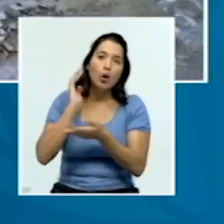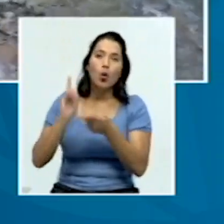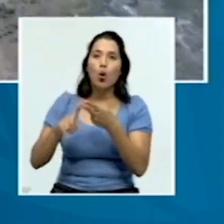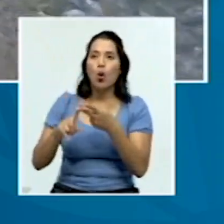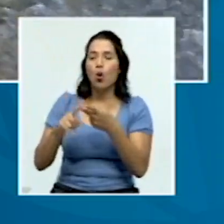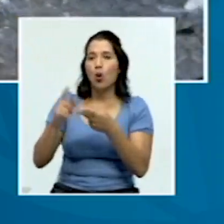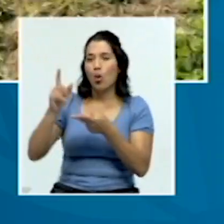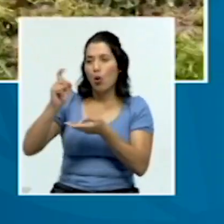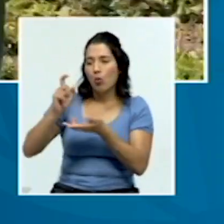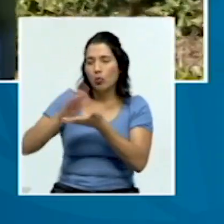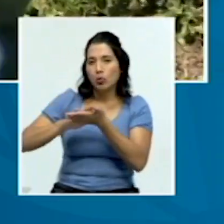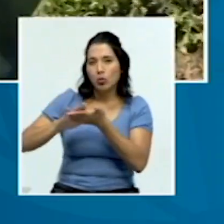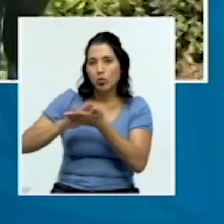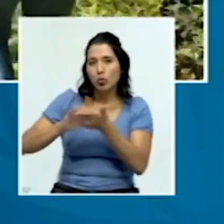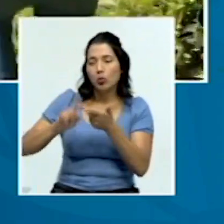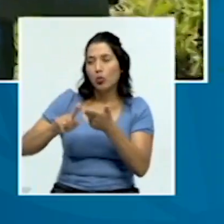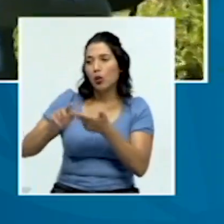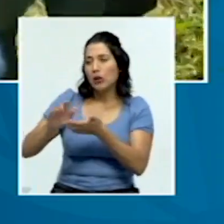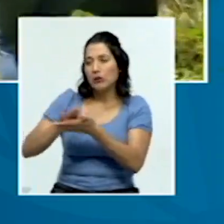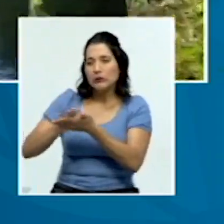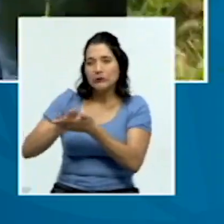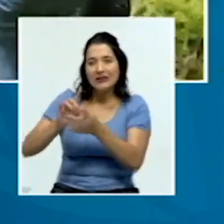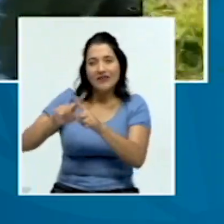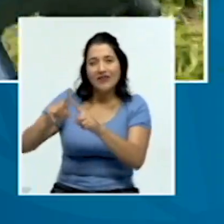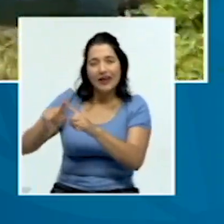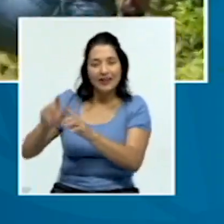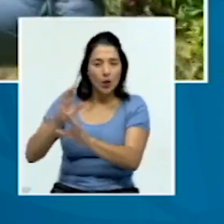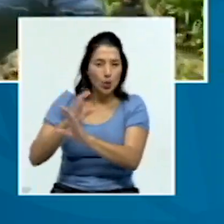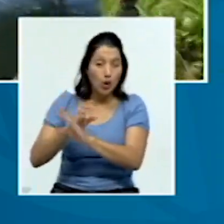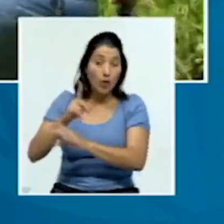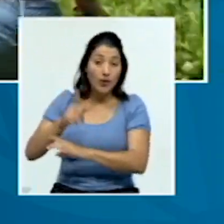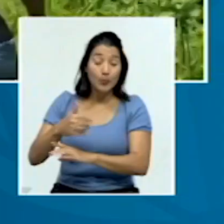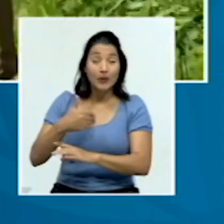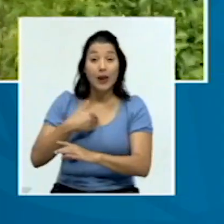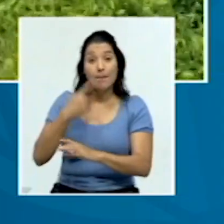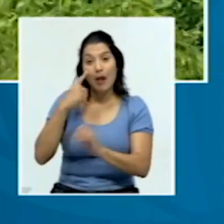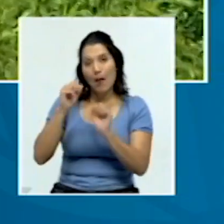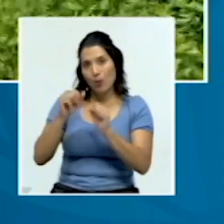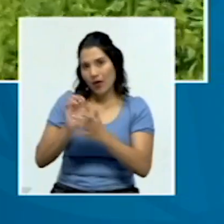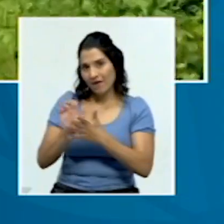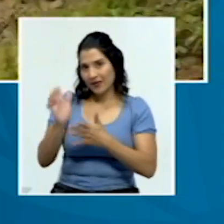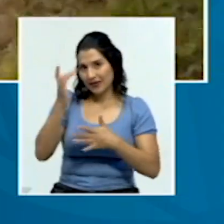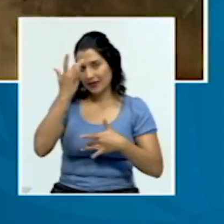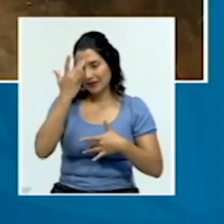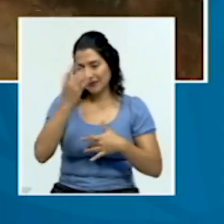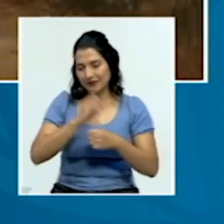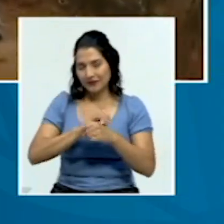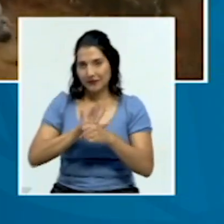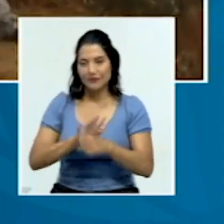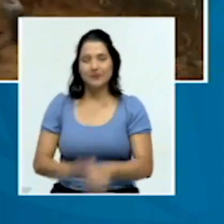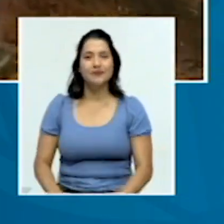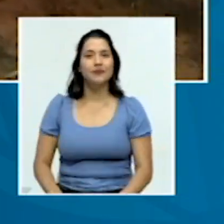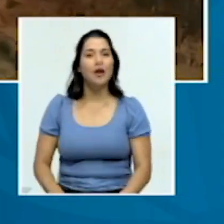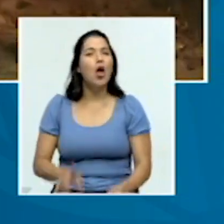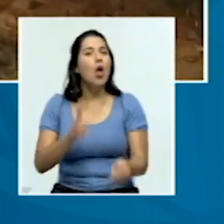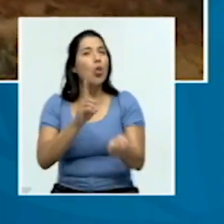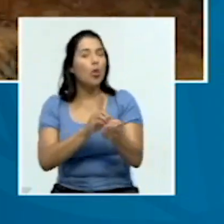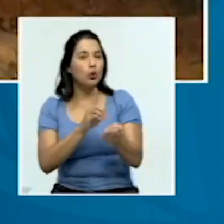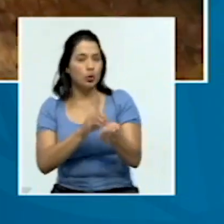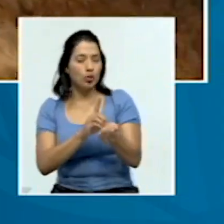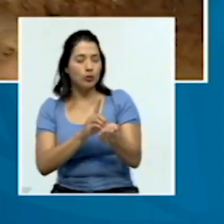jabón y otros cuidados que se habían de tener para este virus. Doctor, uno